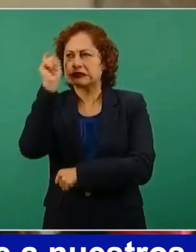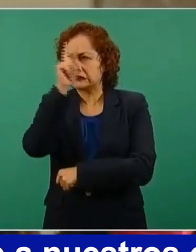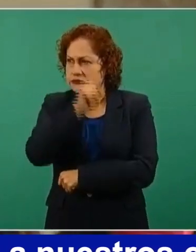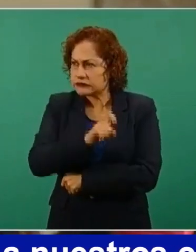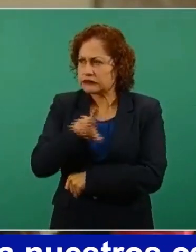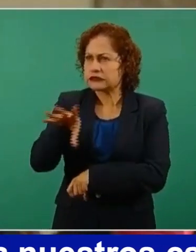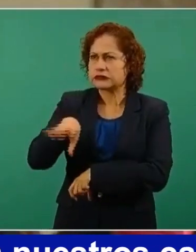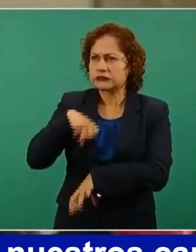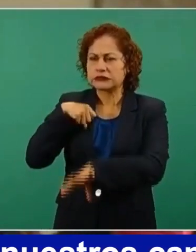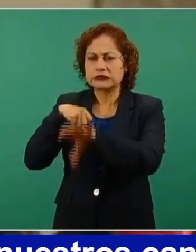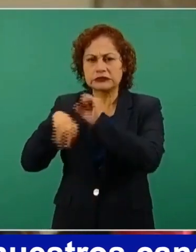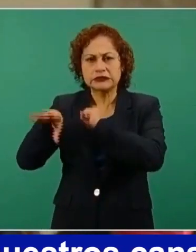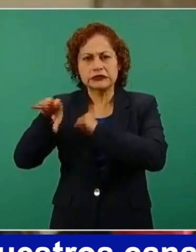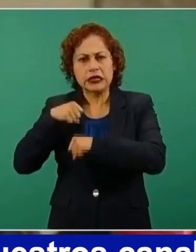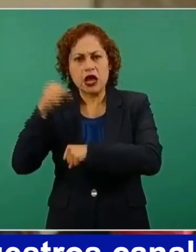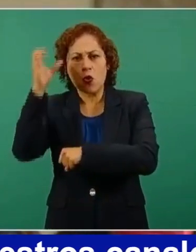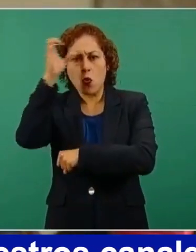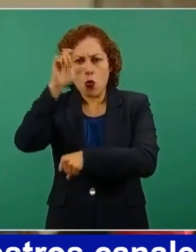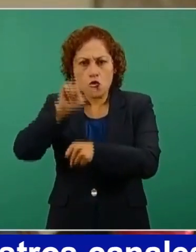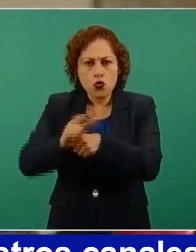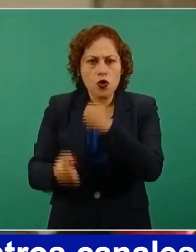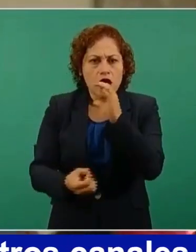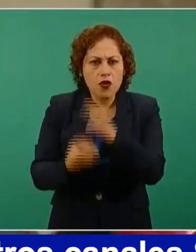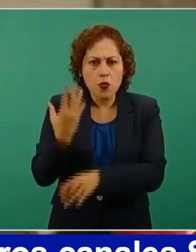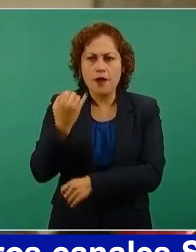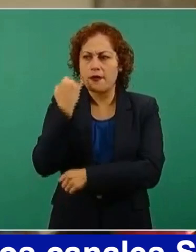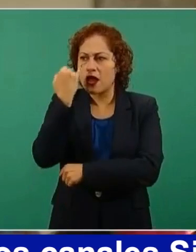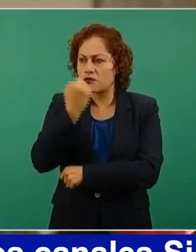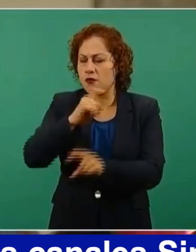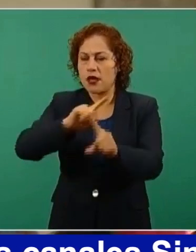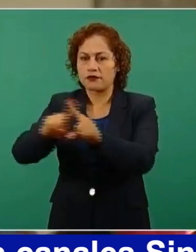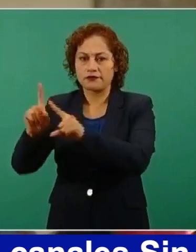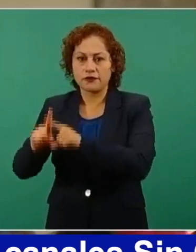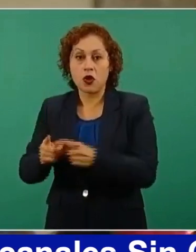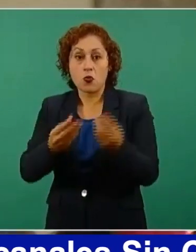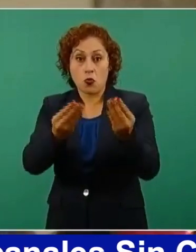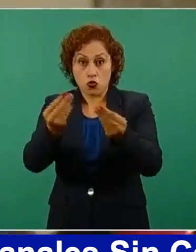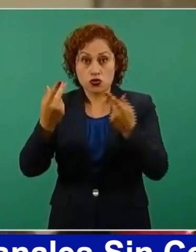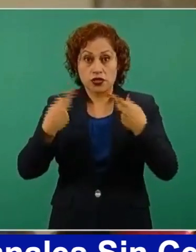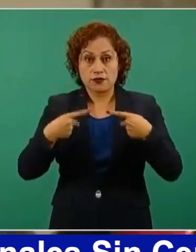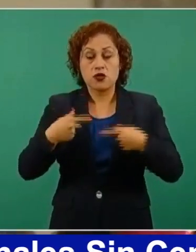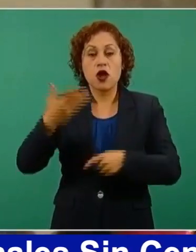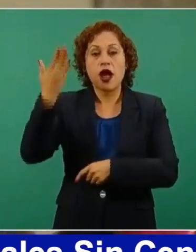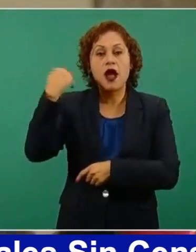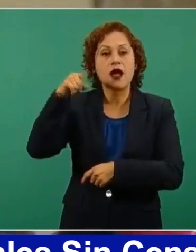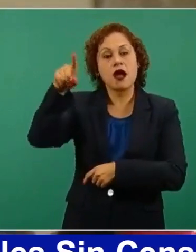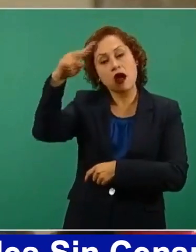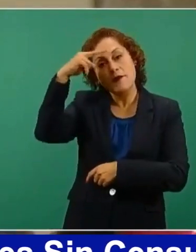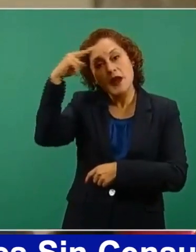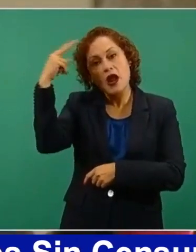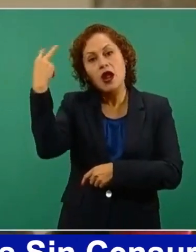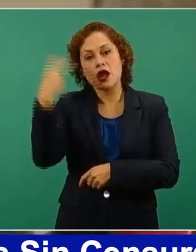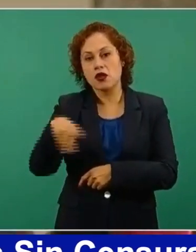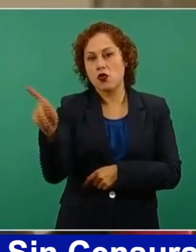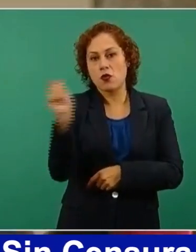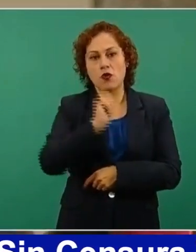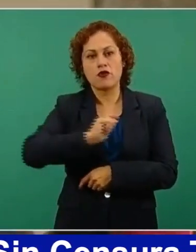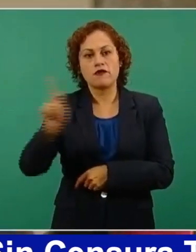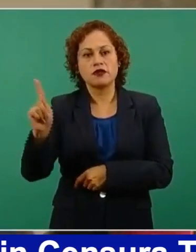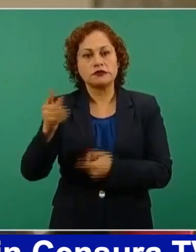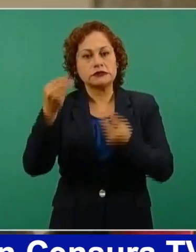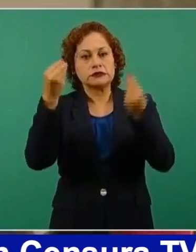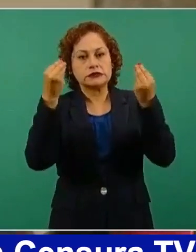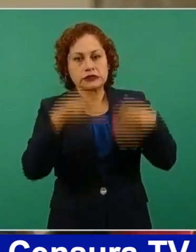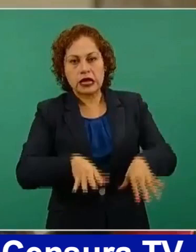lengua, tradiciones, etcétera. Muchos quienes contaban con una profesión en México la perdieron al no poder hacerla